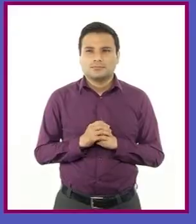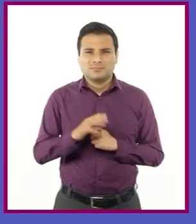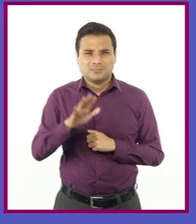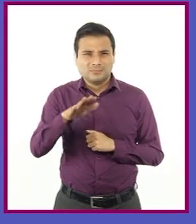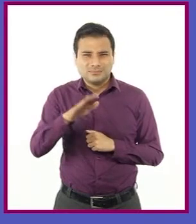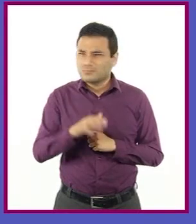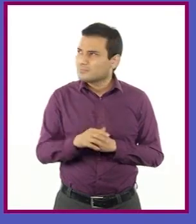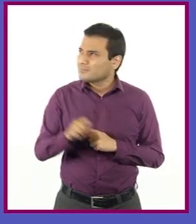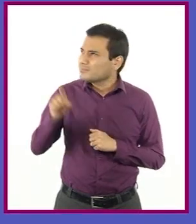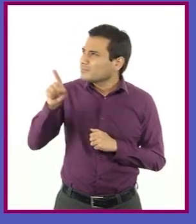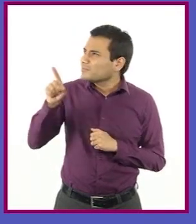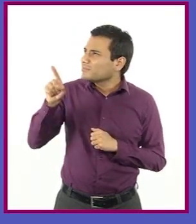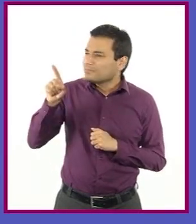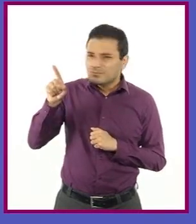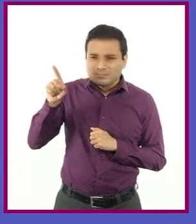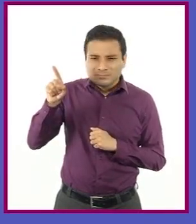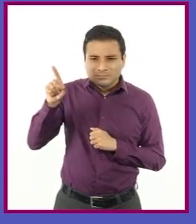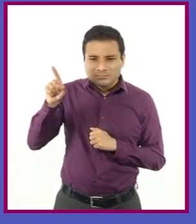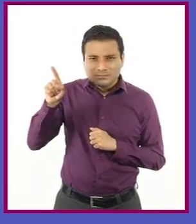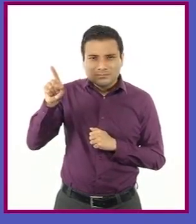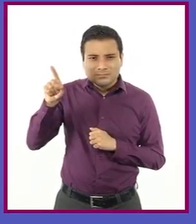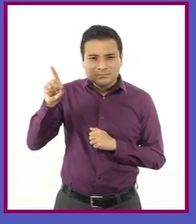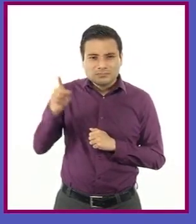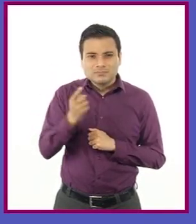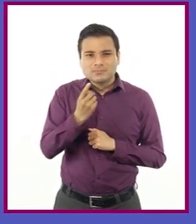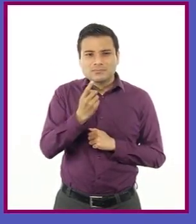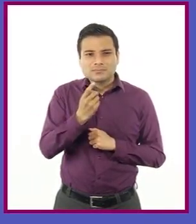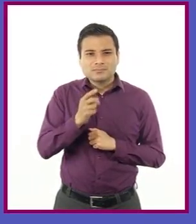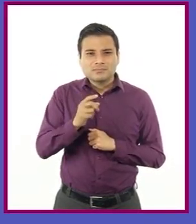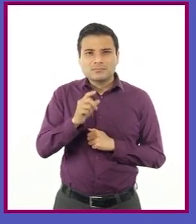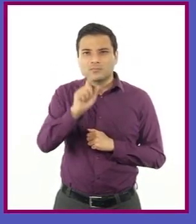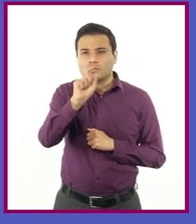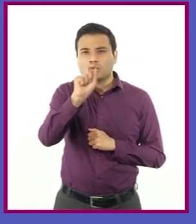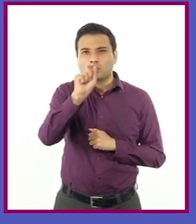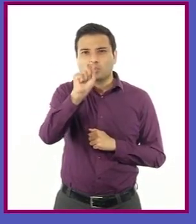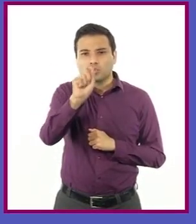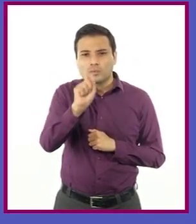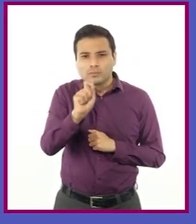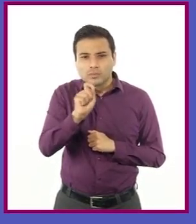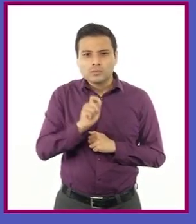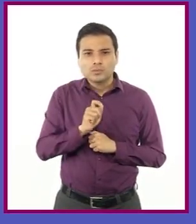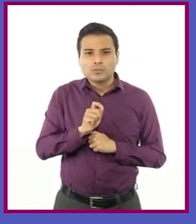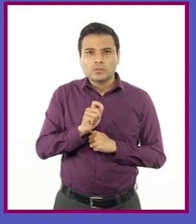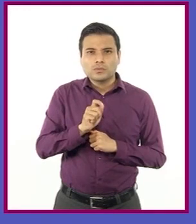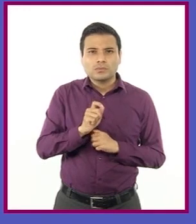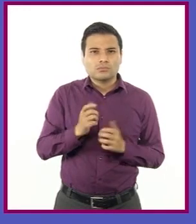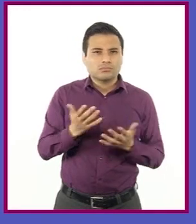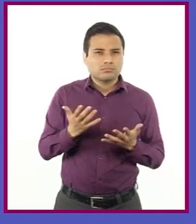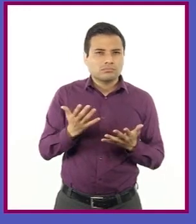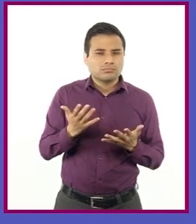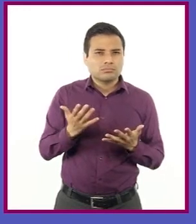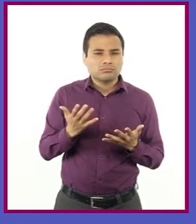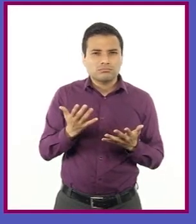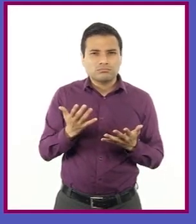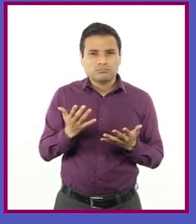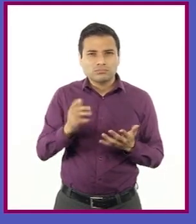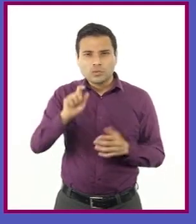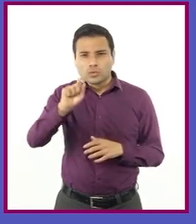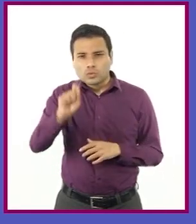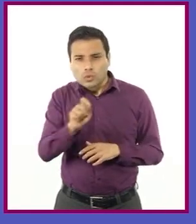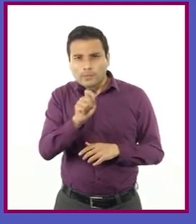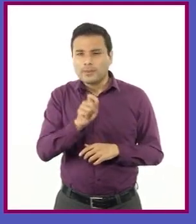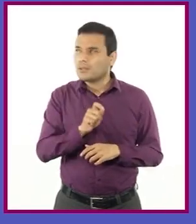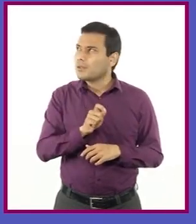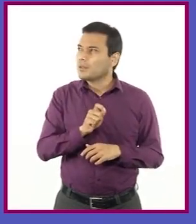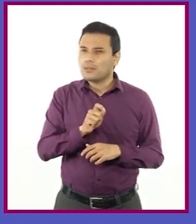diferentes signos de puntuación. Dos puntos y aparte, dos puntos y seguido, una coma y un